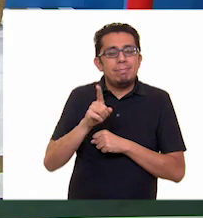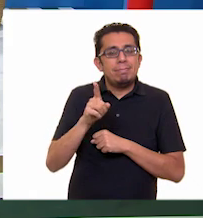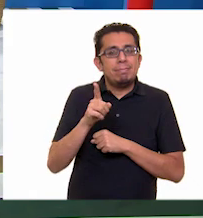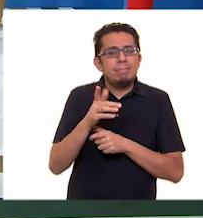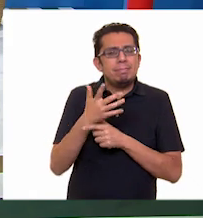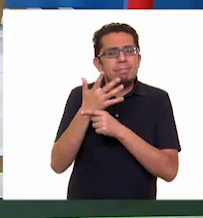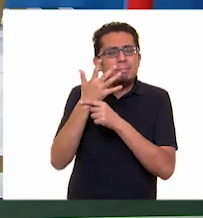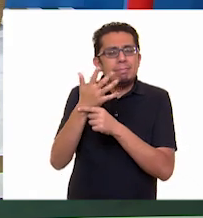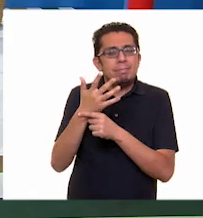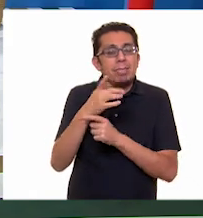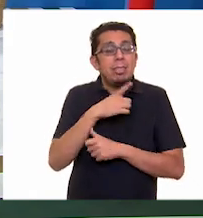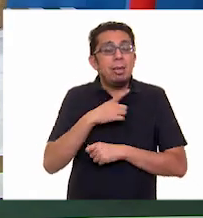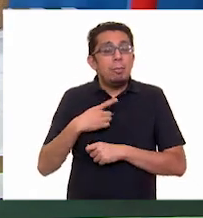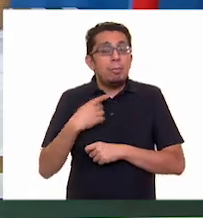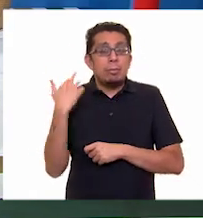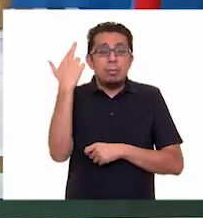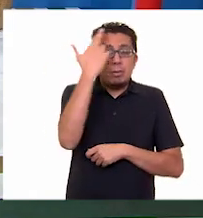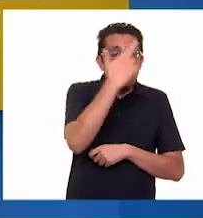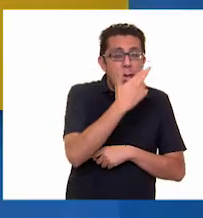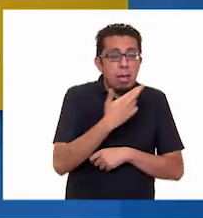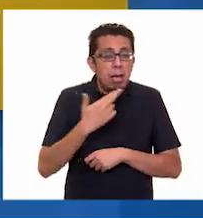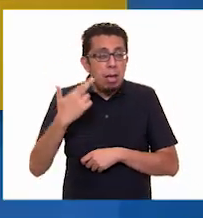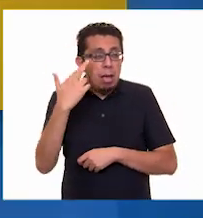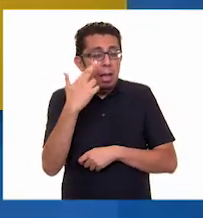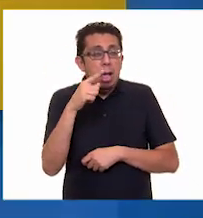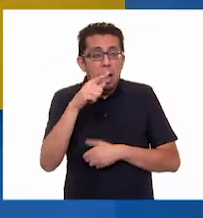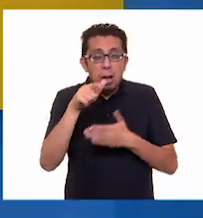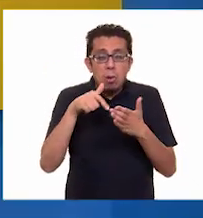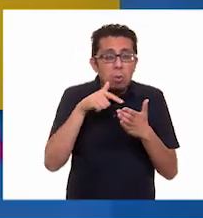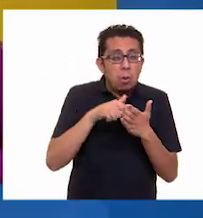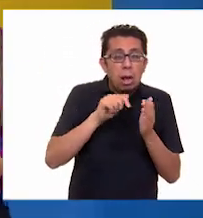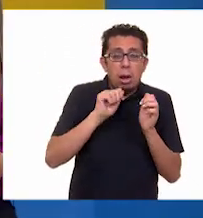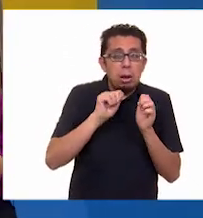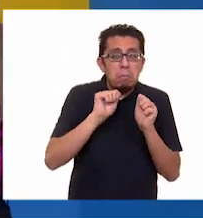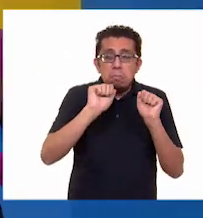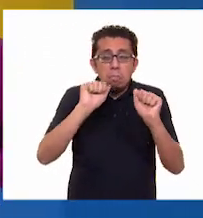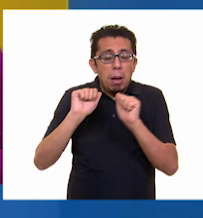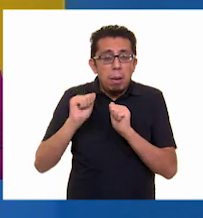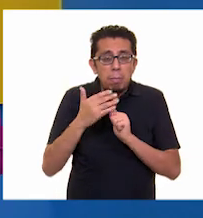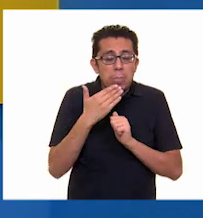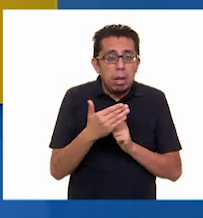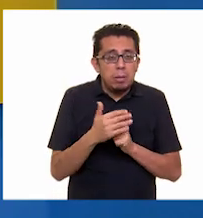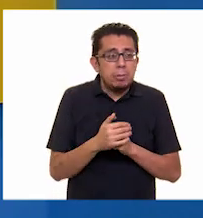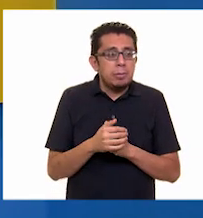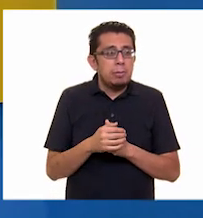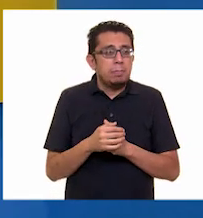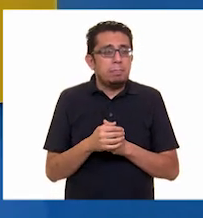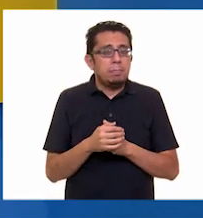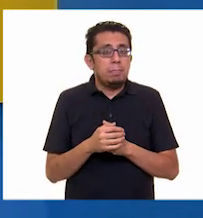que verificar que las instalaciones estén correctas y si me puedes apoyar.